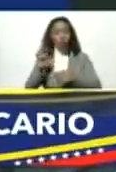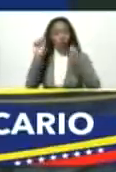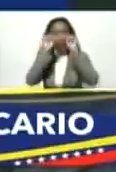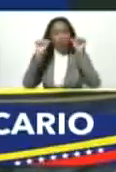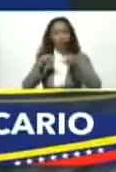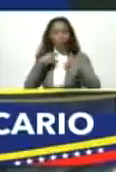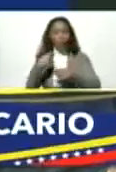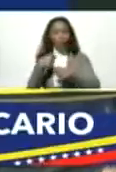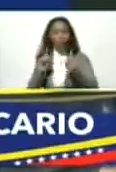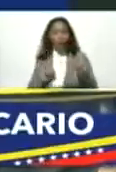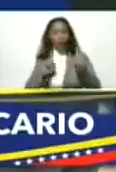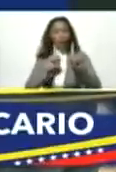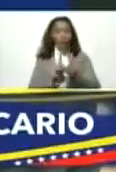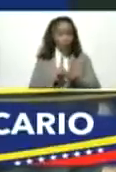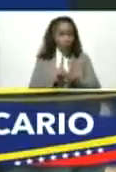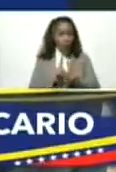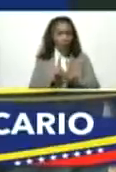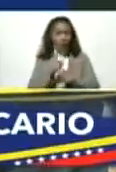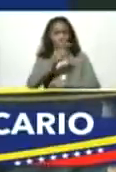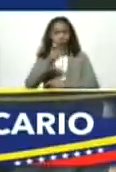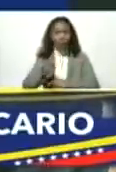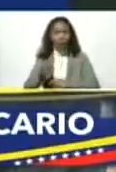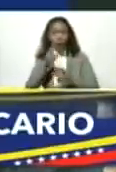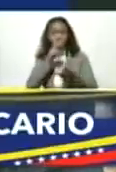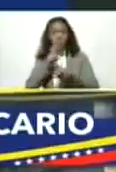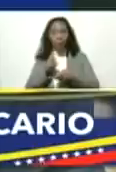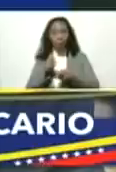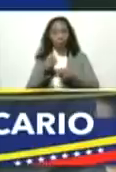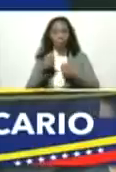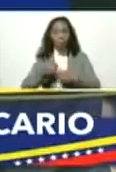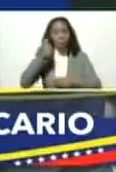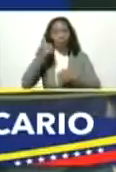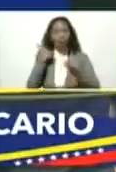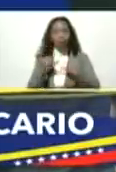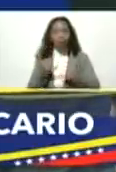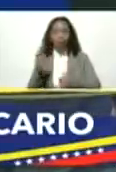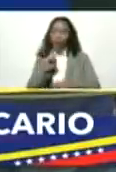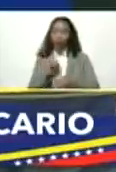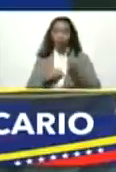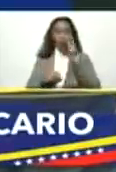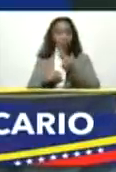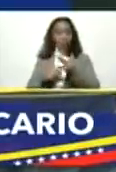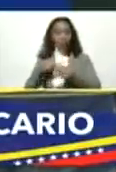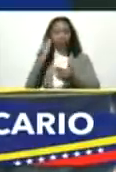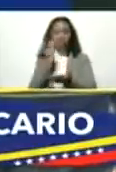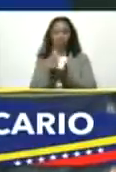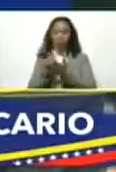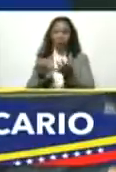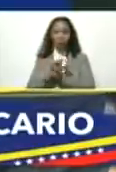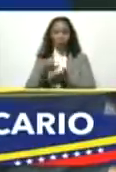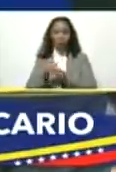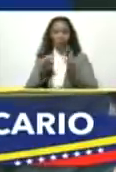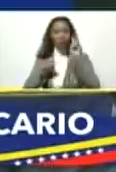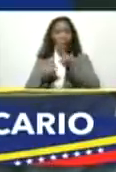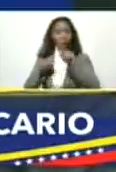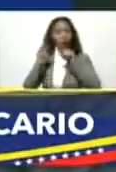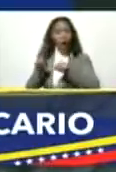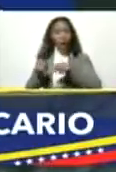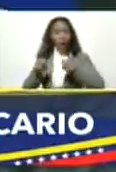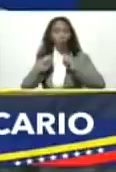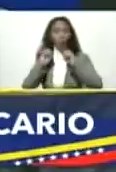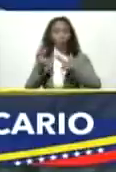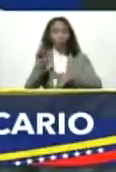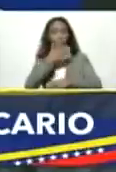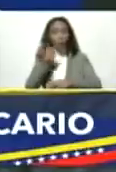acerquemos a la gente a una banca más moderna no veamos siempre los problemas veamos allí una oportunidad de